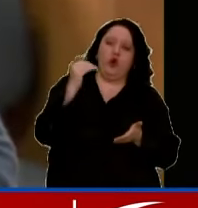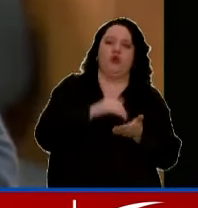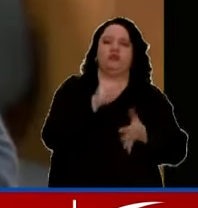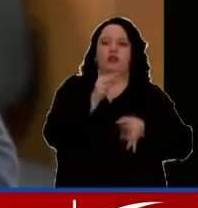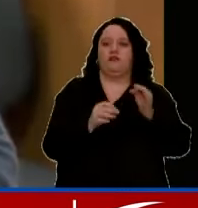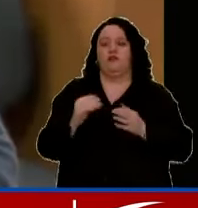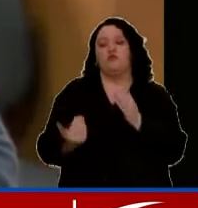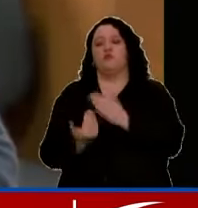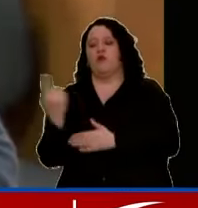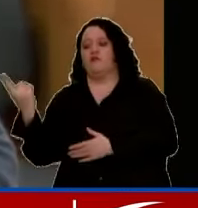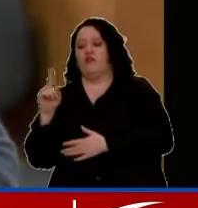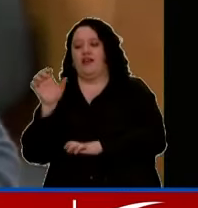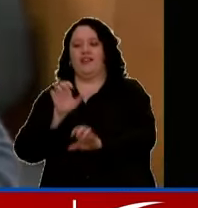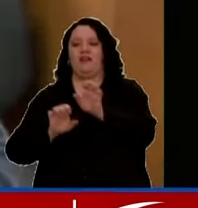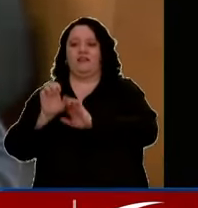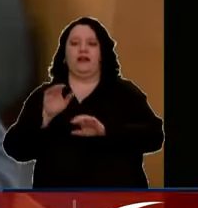defensor público ahora es el representante de Erleal.